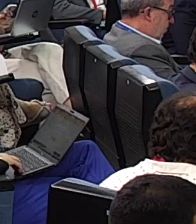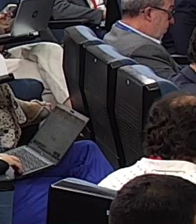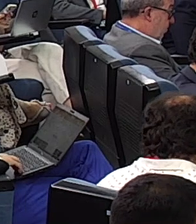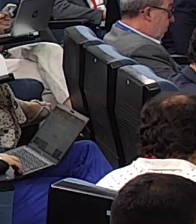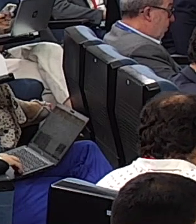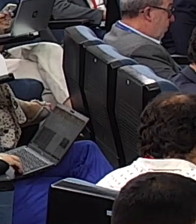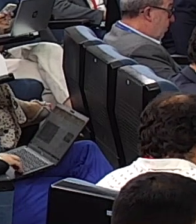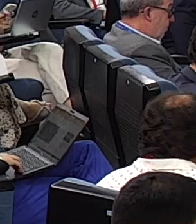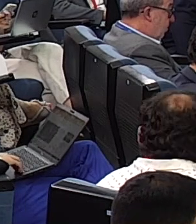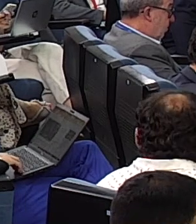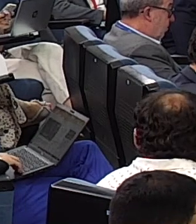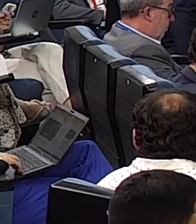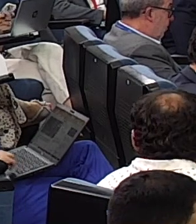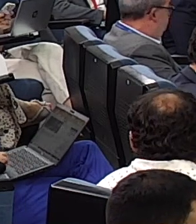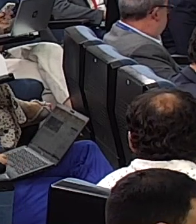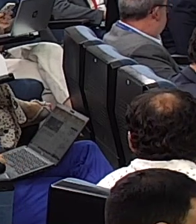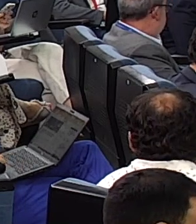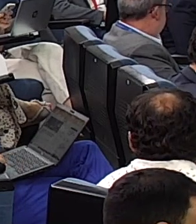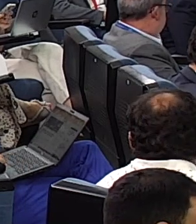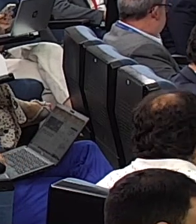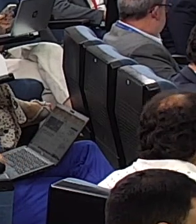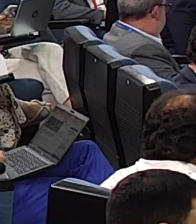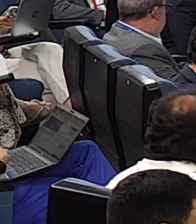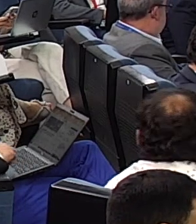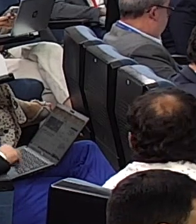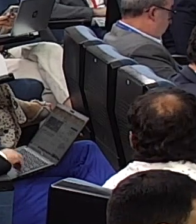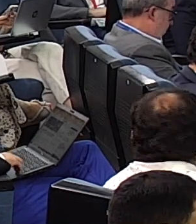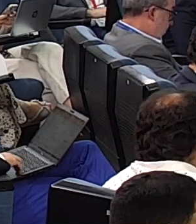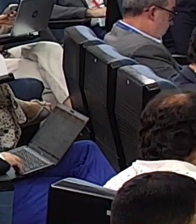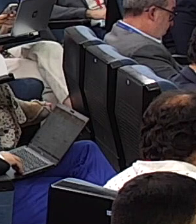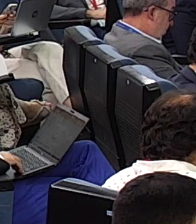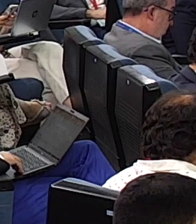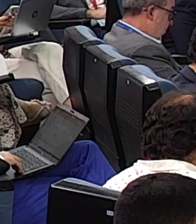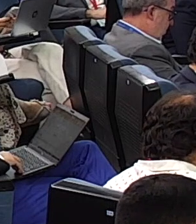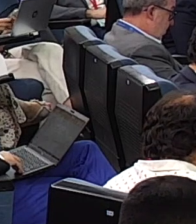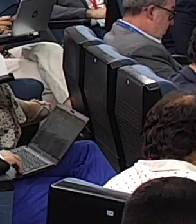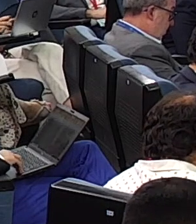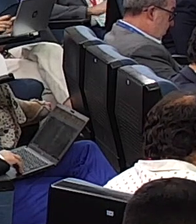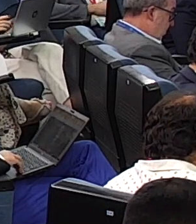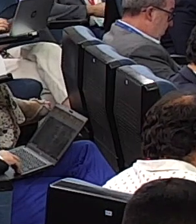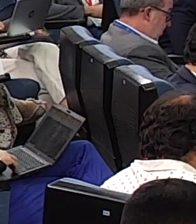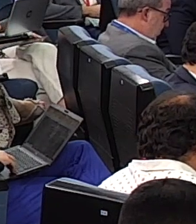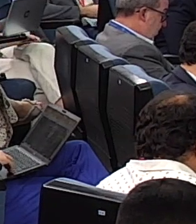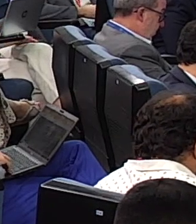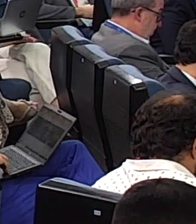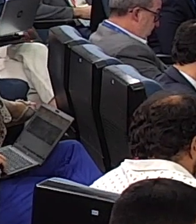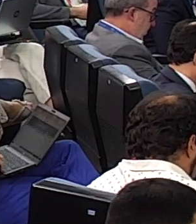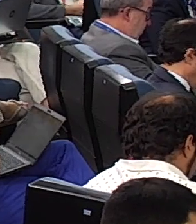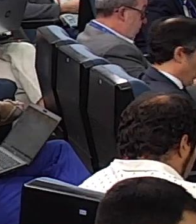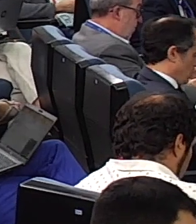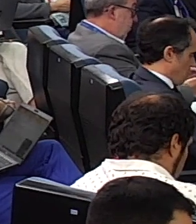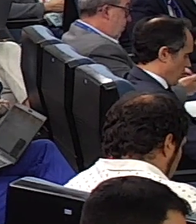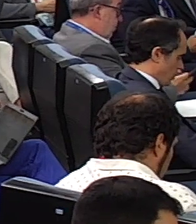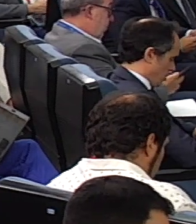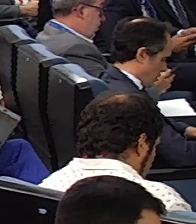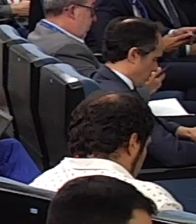Un reconocimiento que hemos adoptado porque es de justicia con el pueblo palestino, porque es la única vía para asegurar a